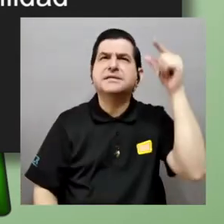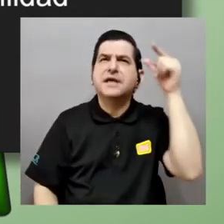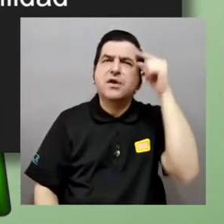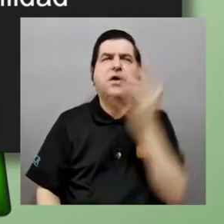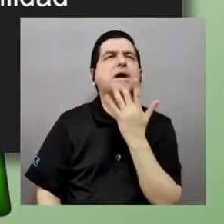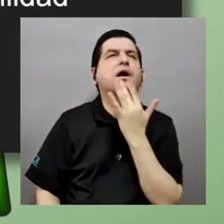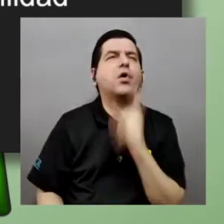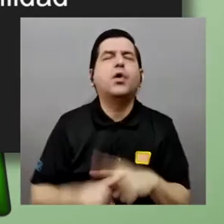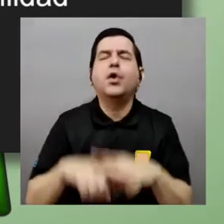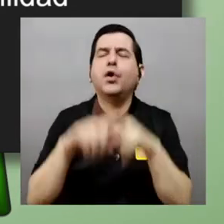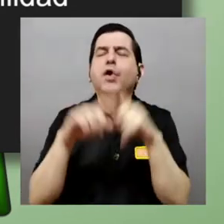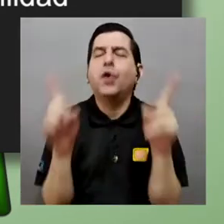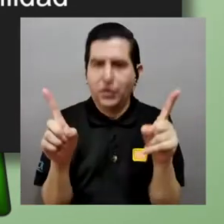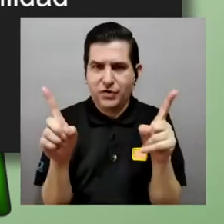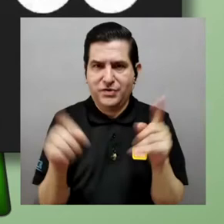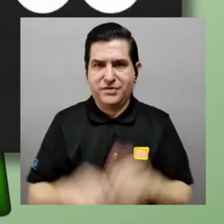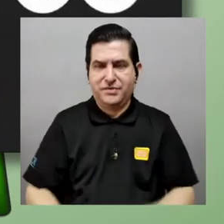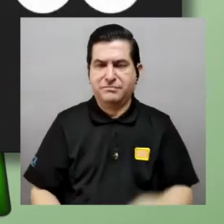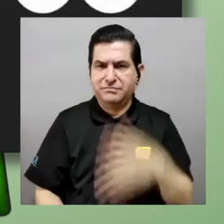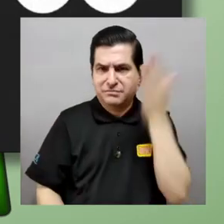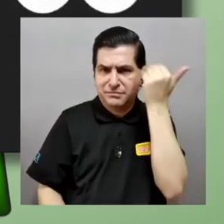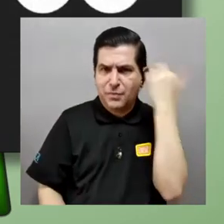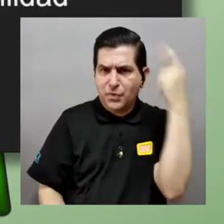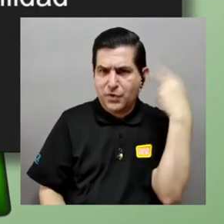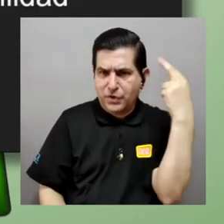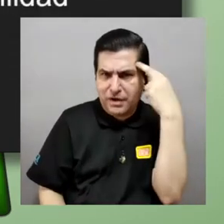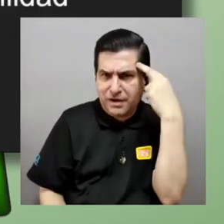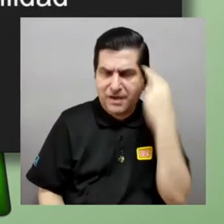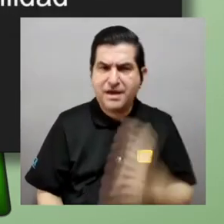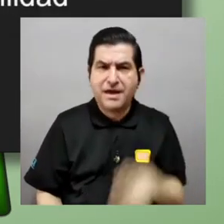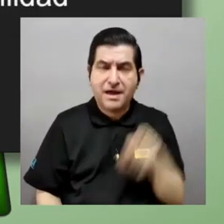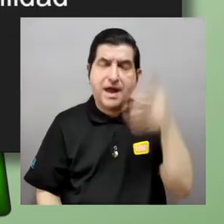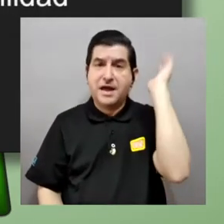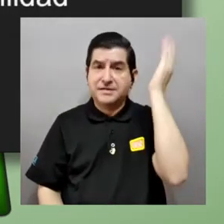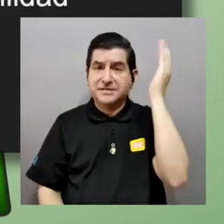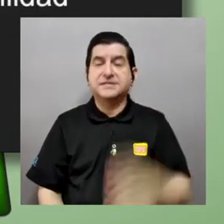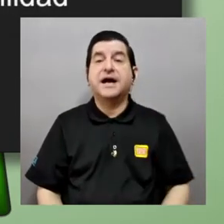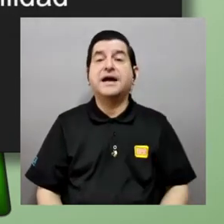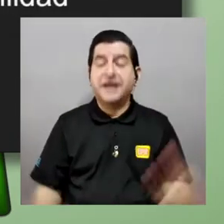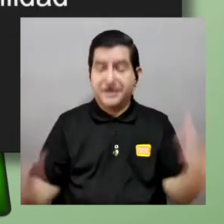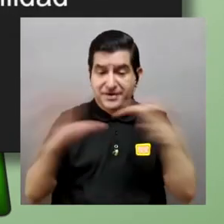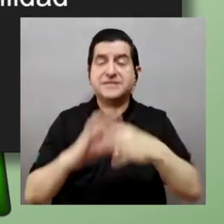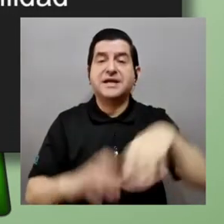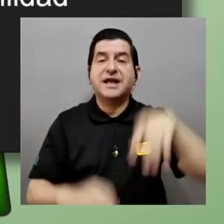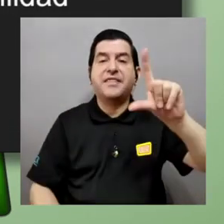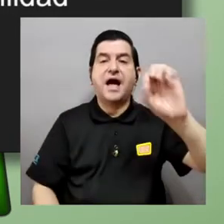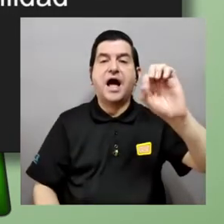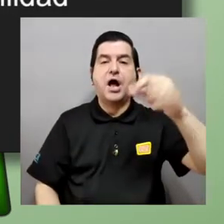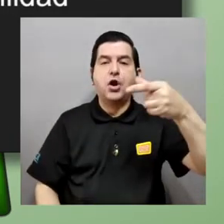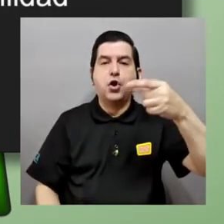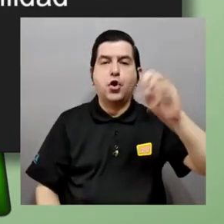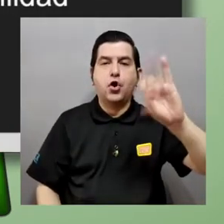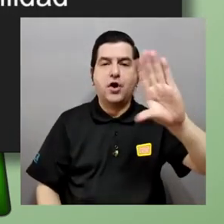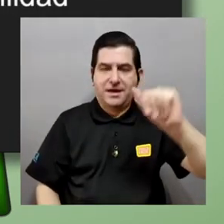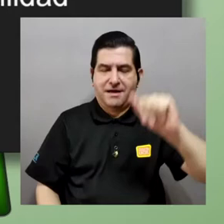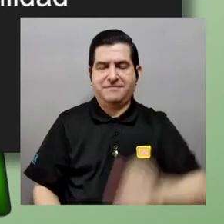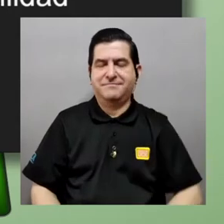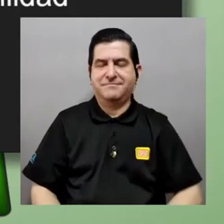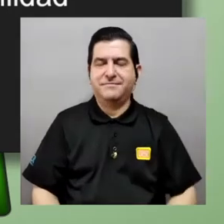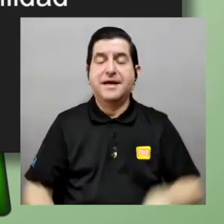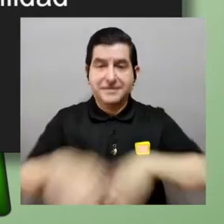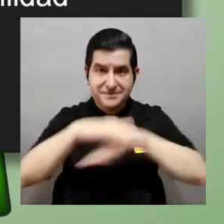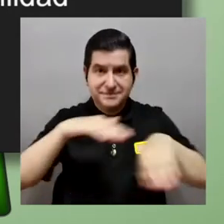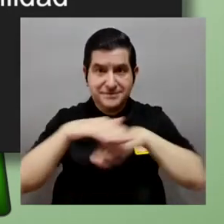lógica con un color diferente el motivo por el cual es porque esta charla es de lógica ok entonces esta charla